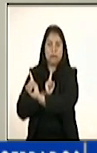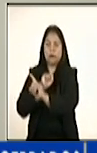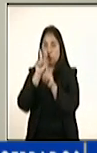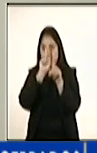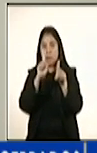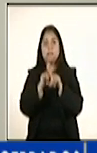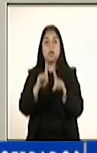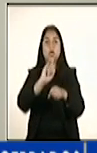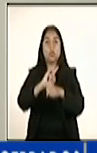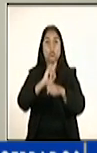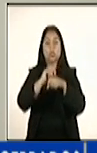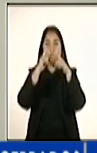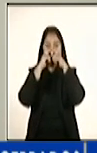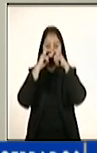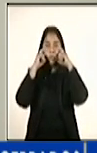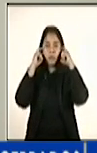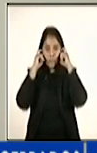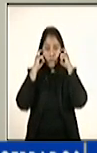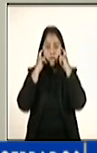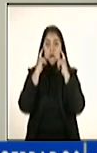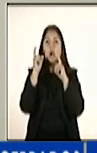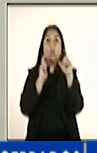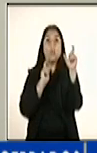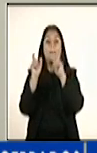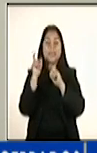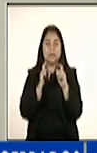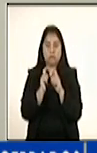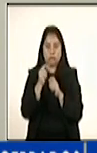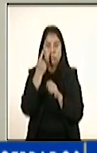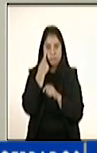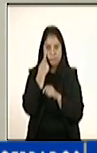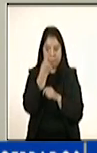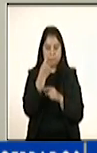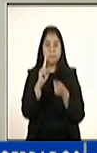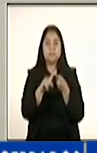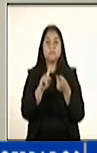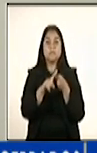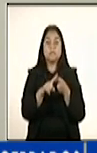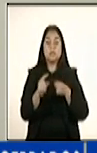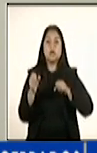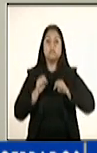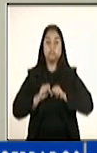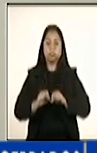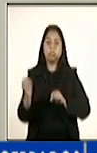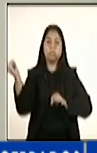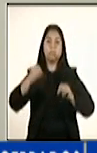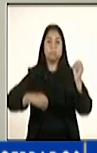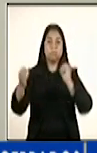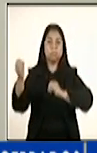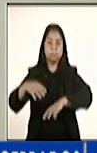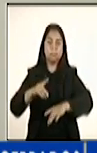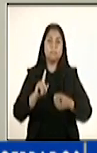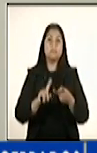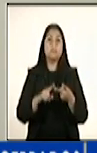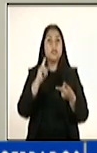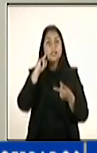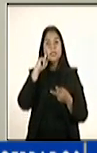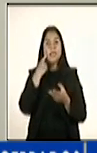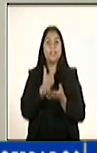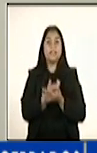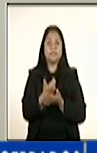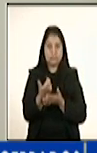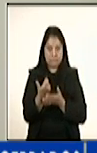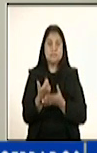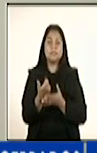mascarilla, los comercios o servicios siguientes, los supermercados, abarroterías y tiendas de barrio,